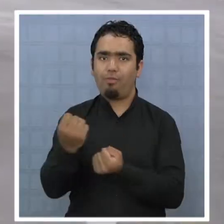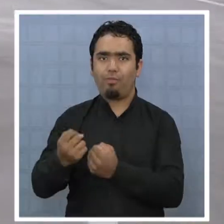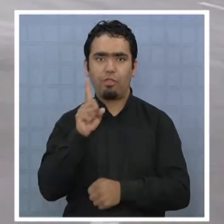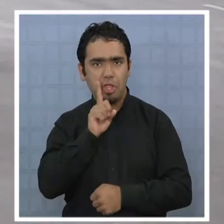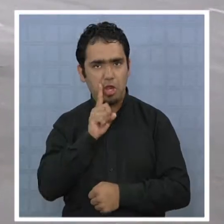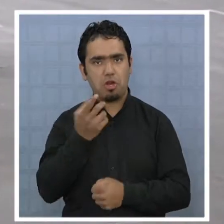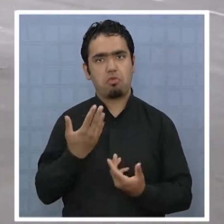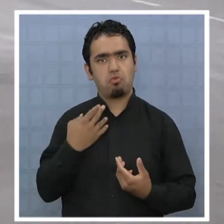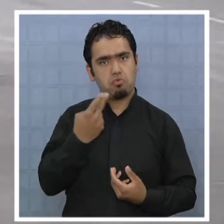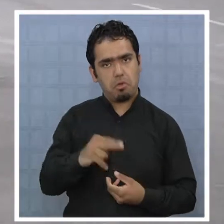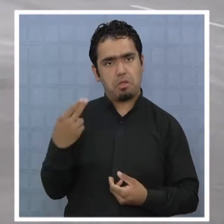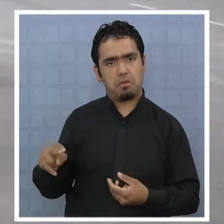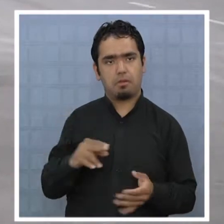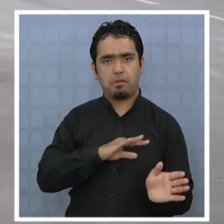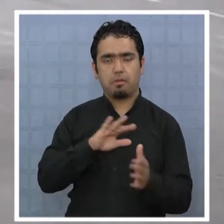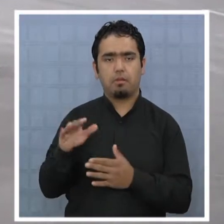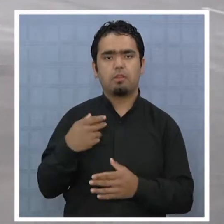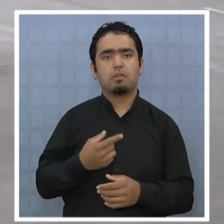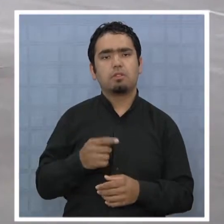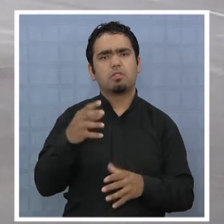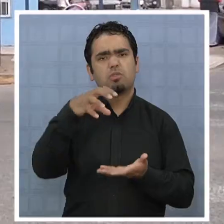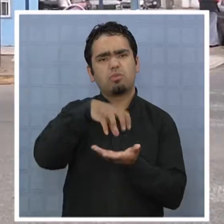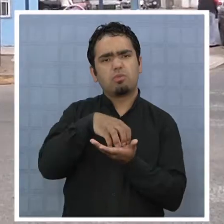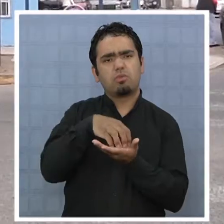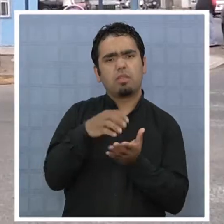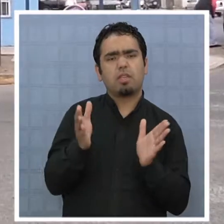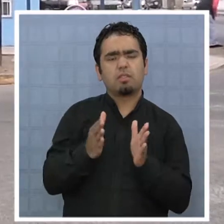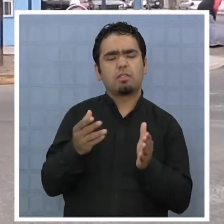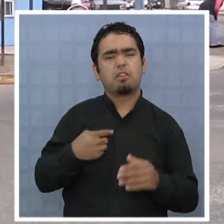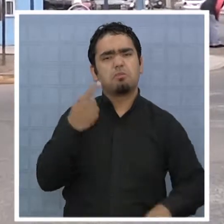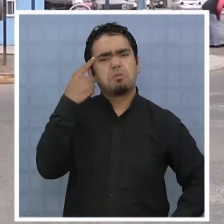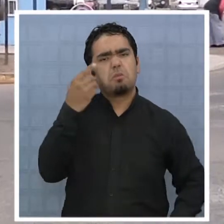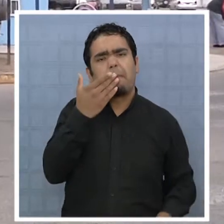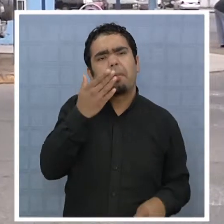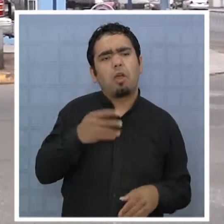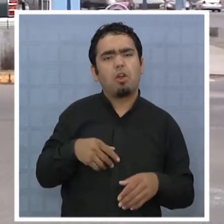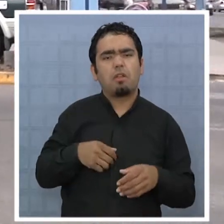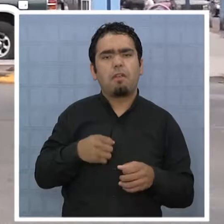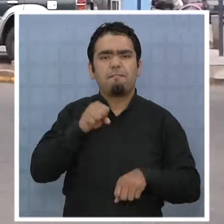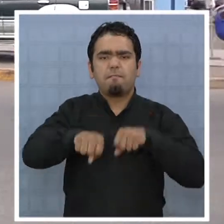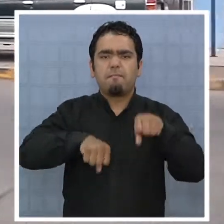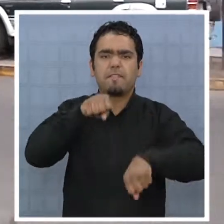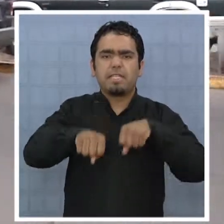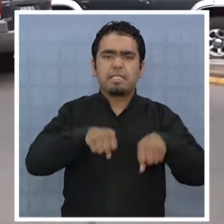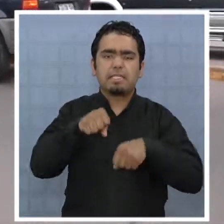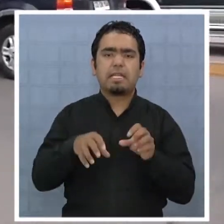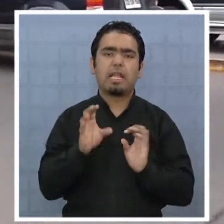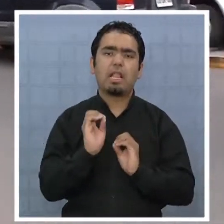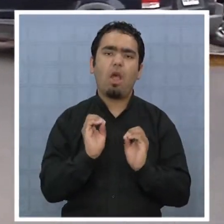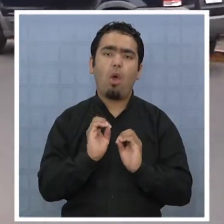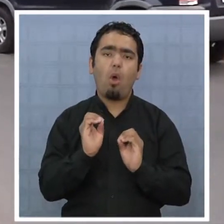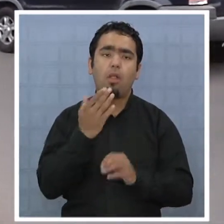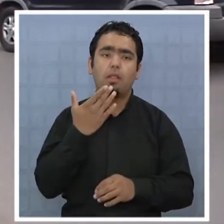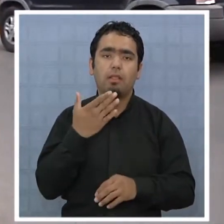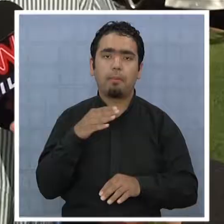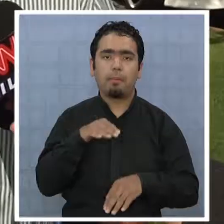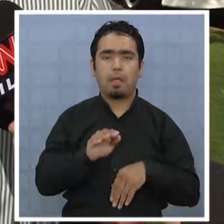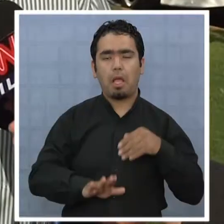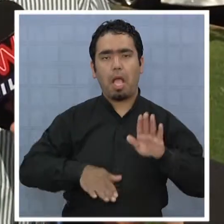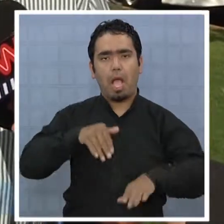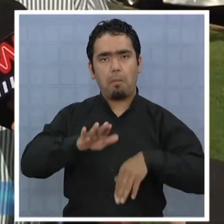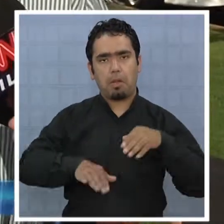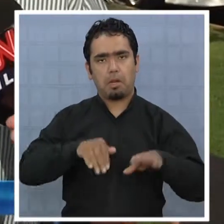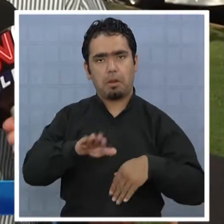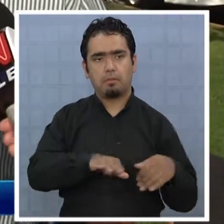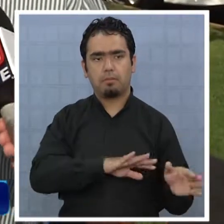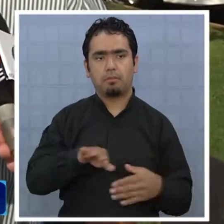Y para ser una ciudad tan chica me gustaría, por lo menos particularmente, que se pudiera ocupar más la bicicleta o se pudiera caminar más. El parque automotriz es muy